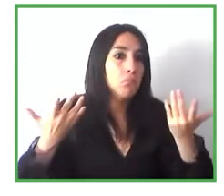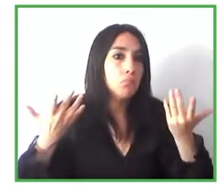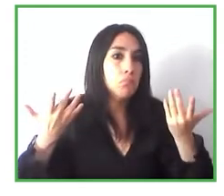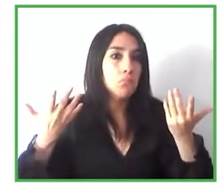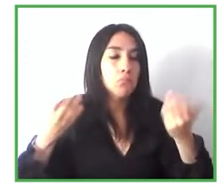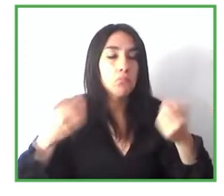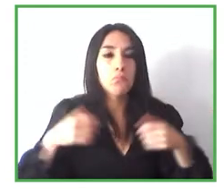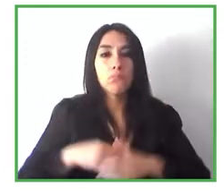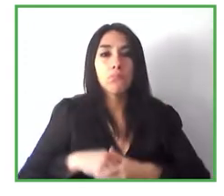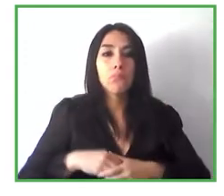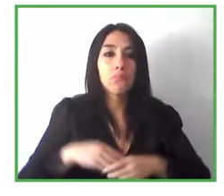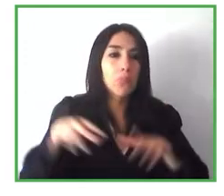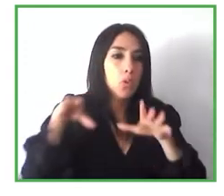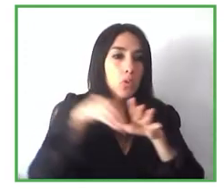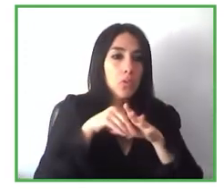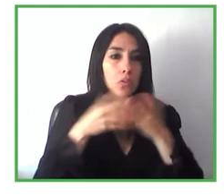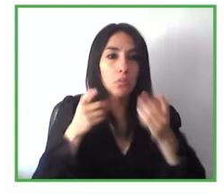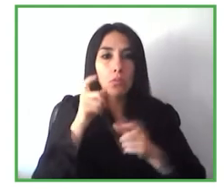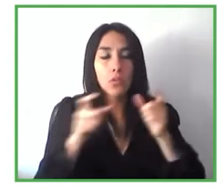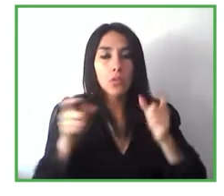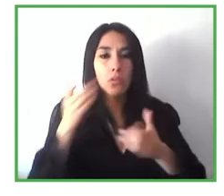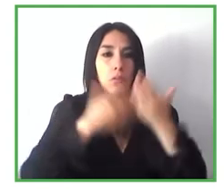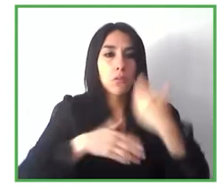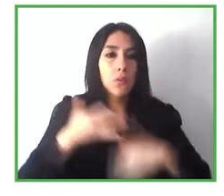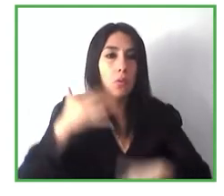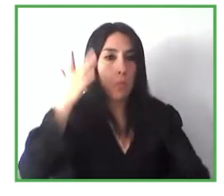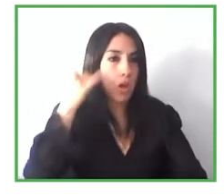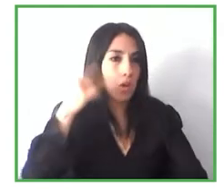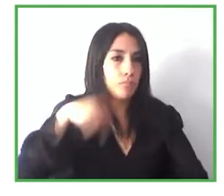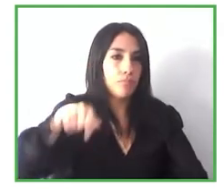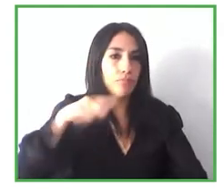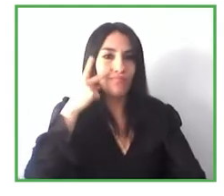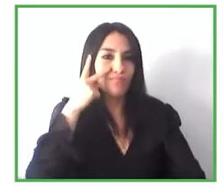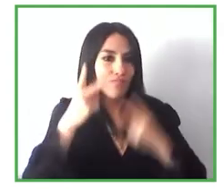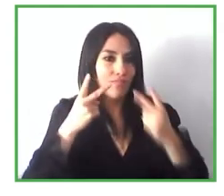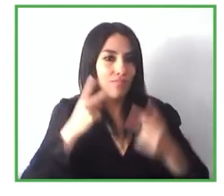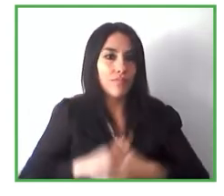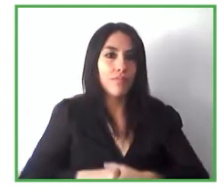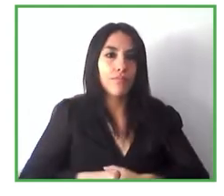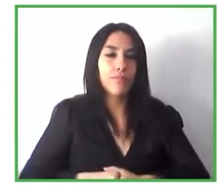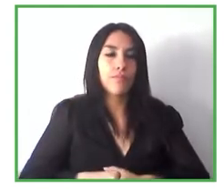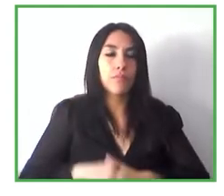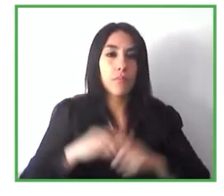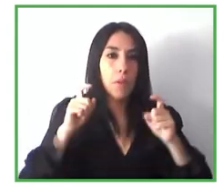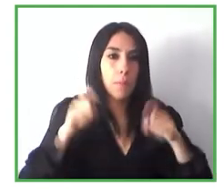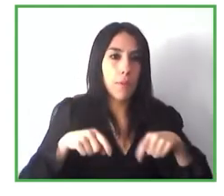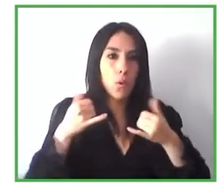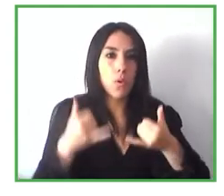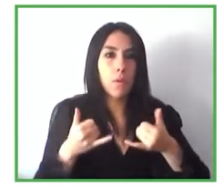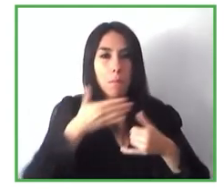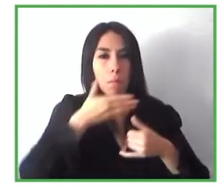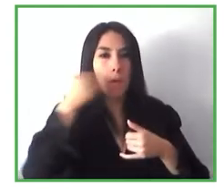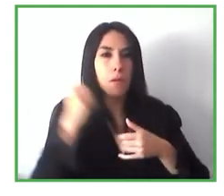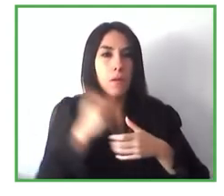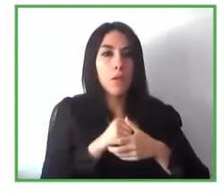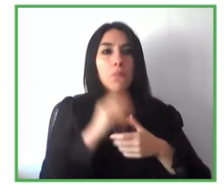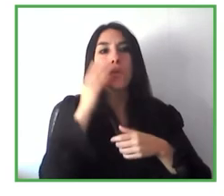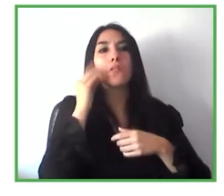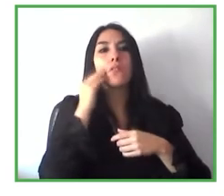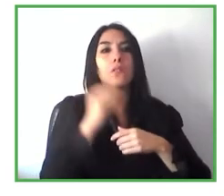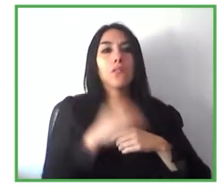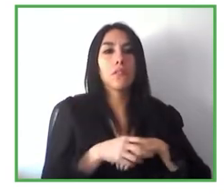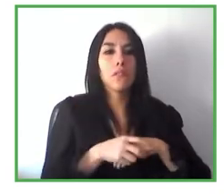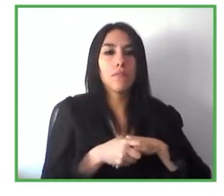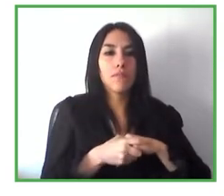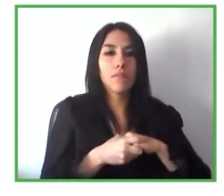estamos viendo que lo que estáis implantando realmente lo que pretende es mejorar la experiencia del usuario en general y sabemos que siempre